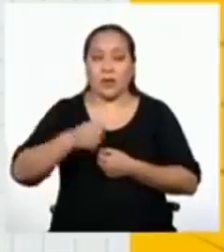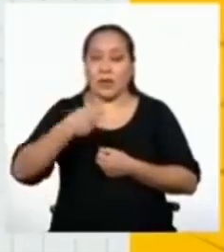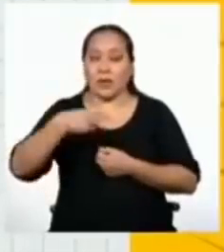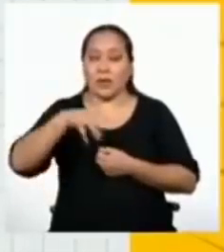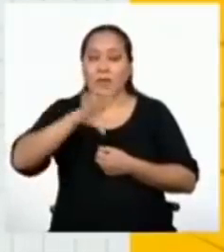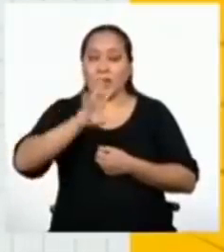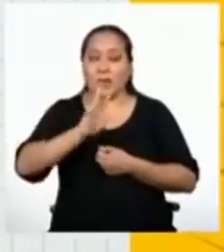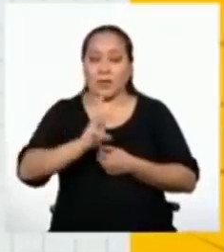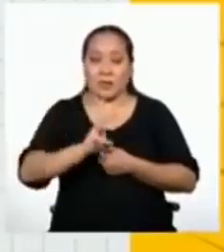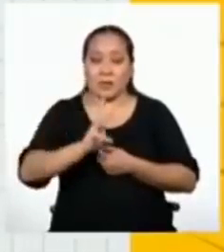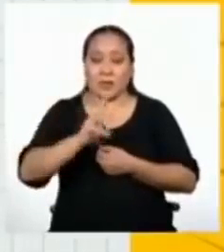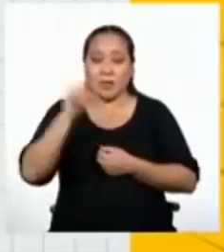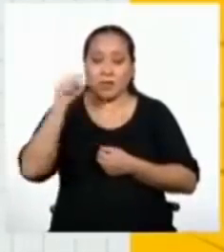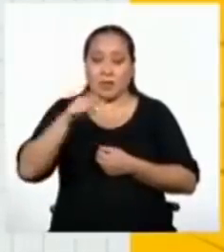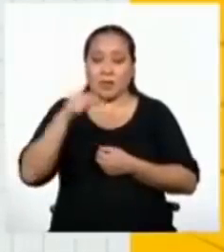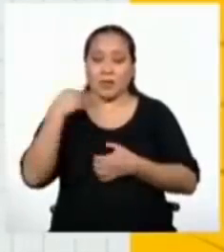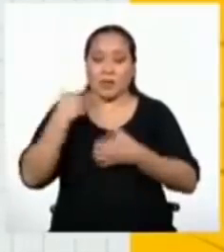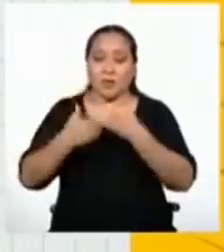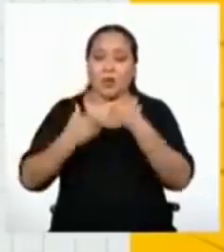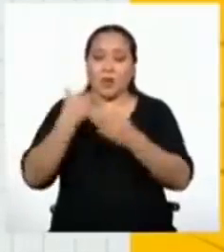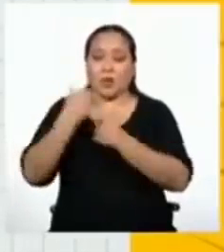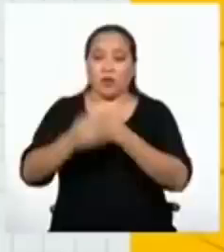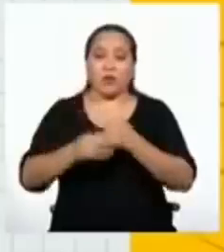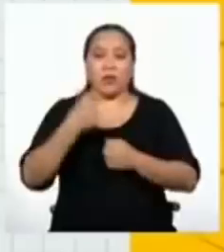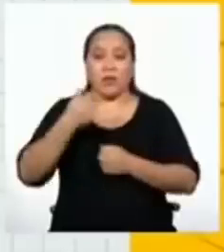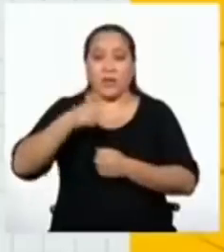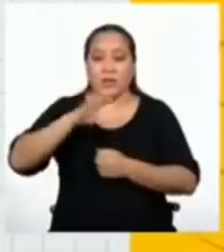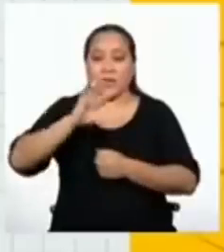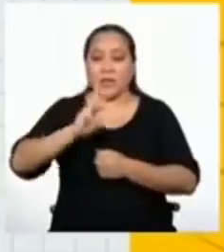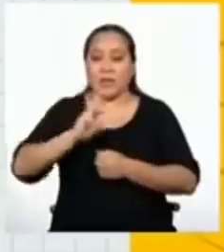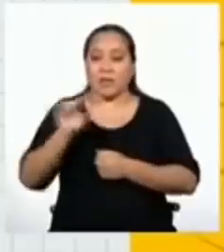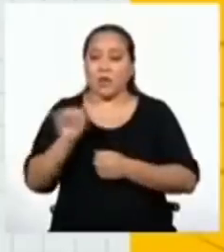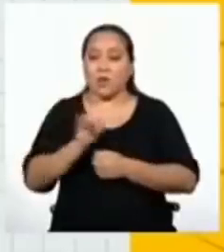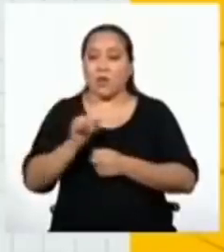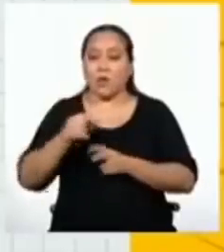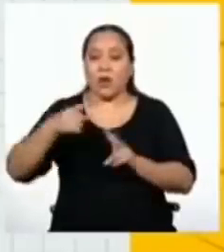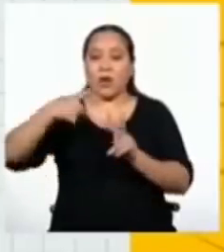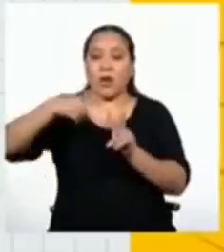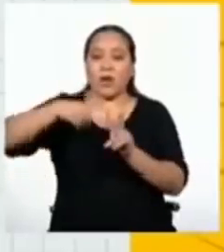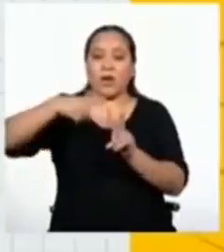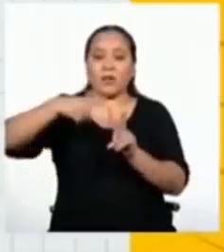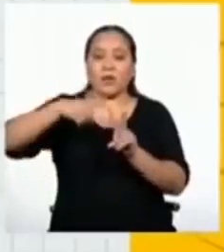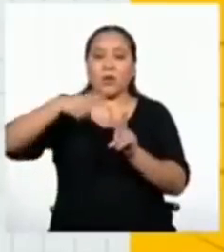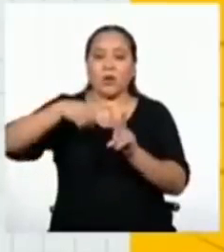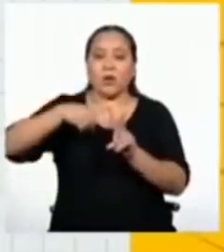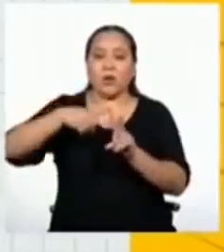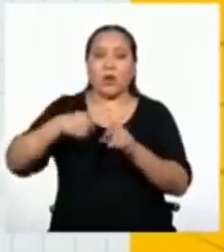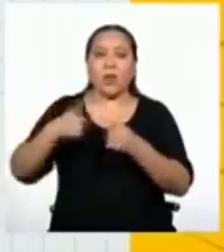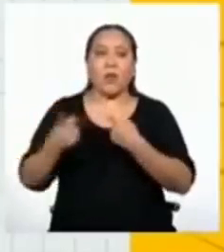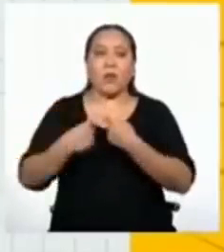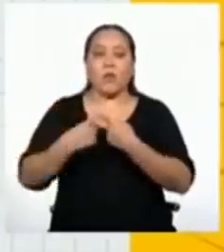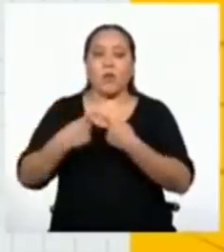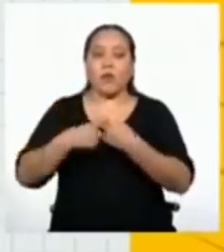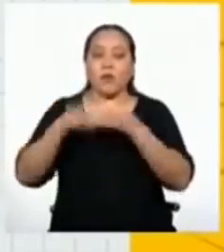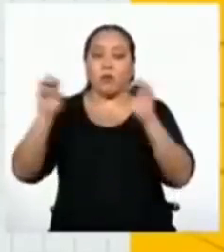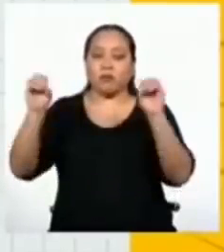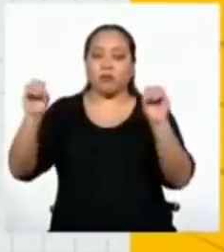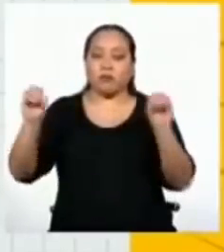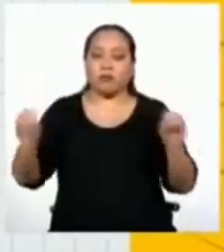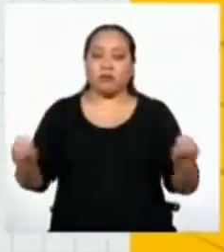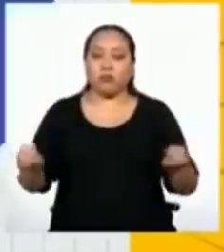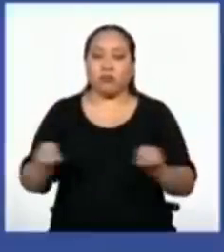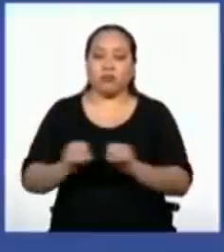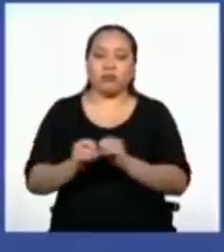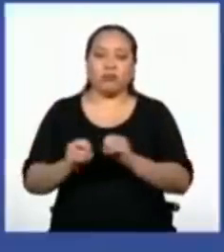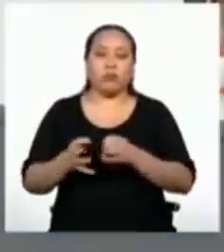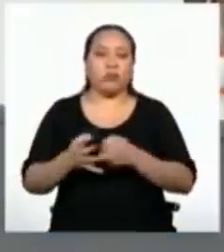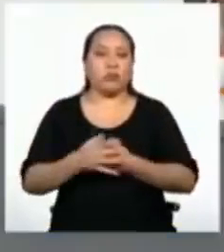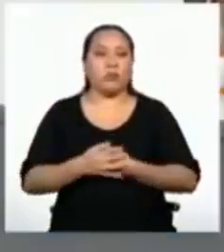dieciséis de la progresión geométrica es igual a la raíz cuadrada del producto de sus extremos.